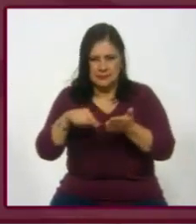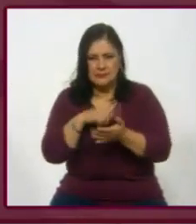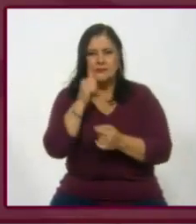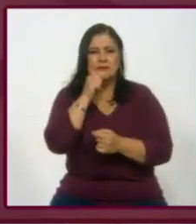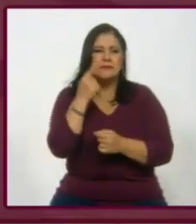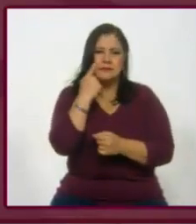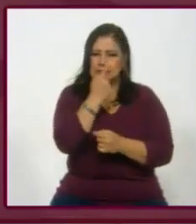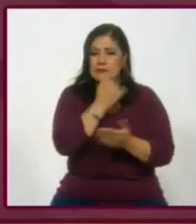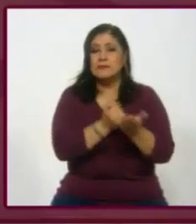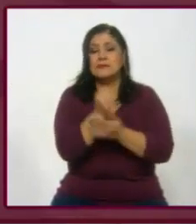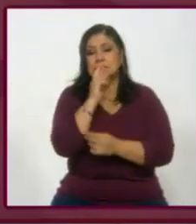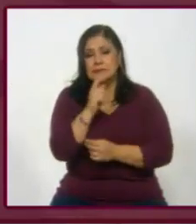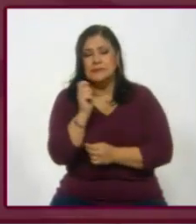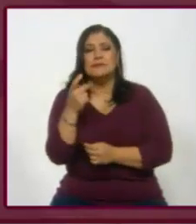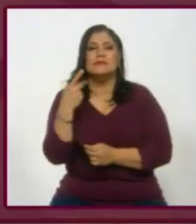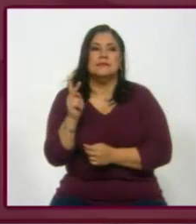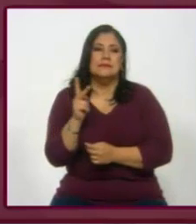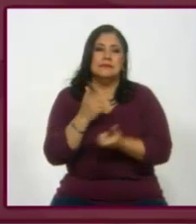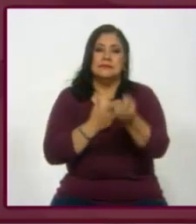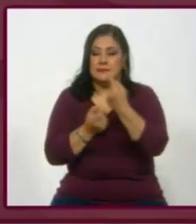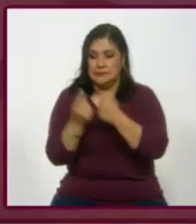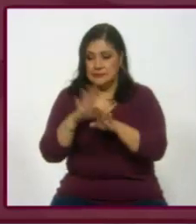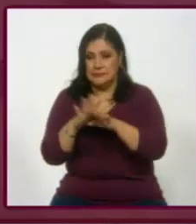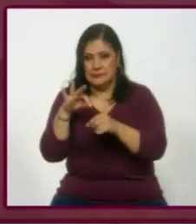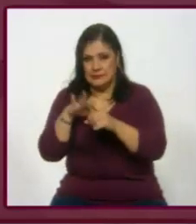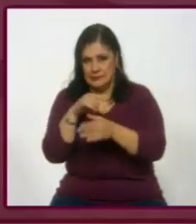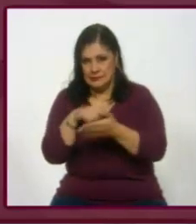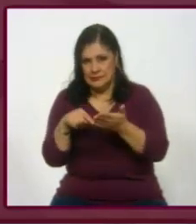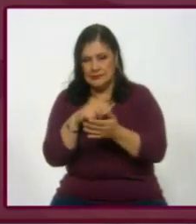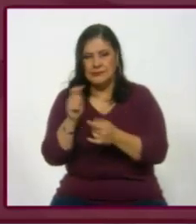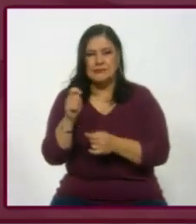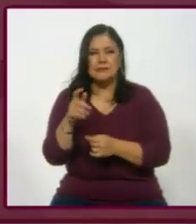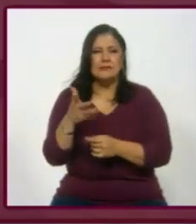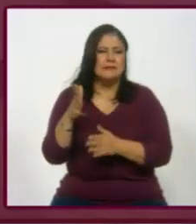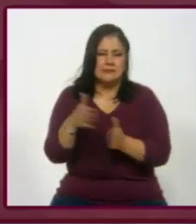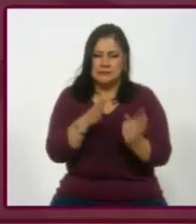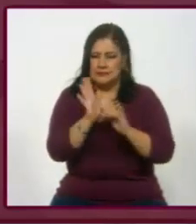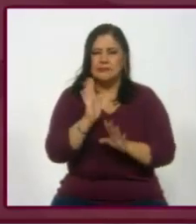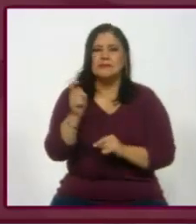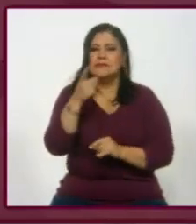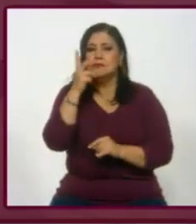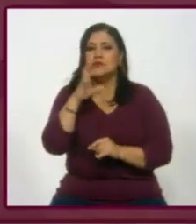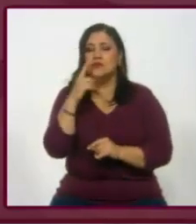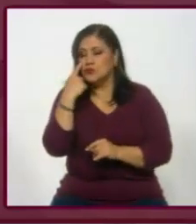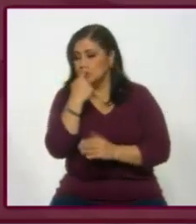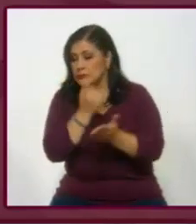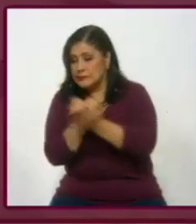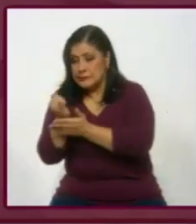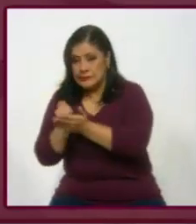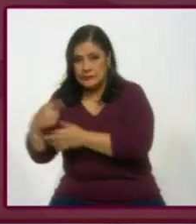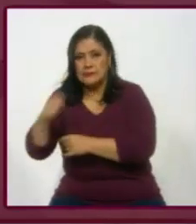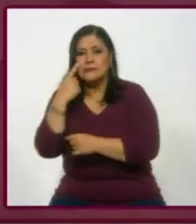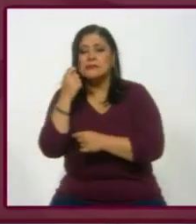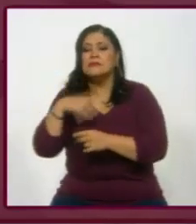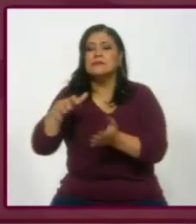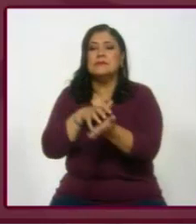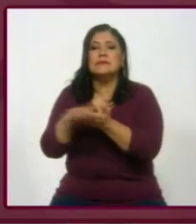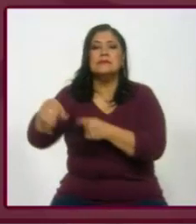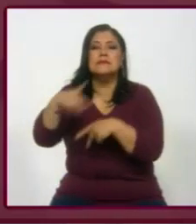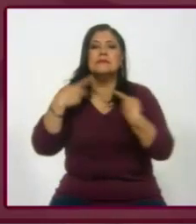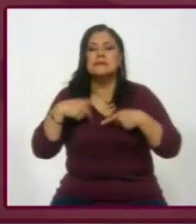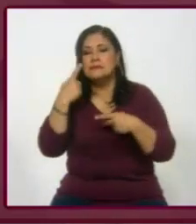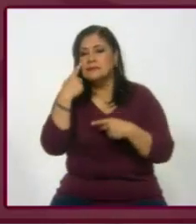decisión que nosotros. Algunas decisiones las debemos consultar directamente con el ciudadano. ¿Qué dice el ciudadano? Respecto a este tema,